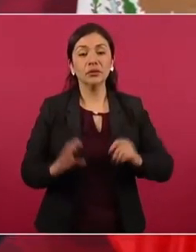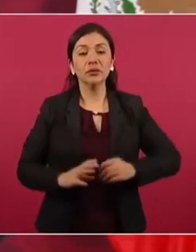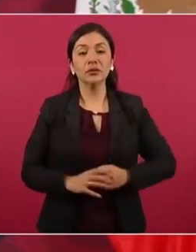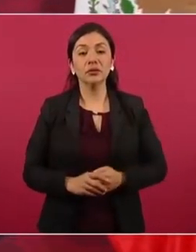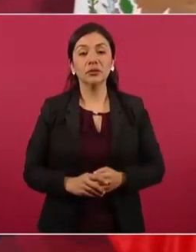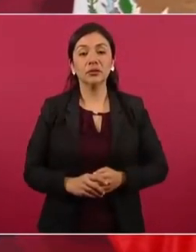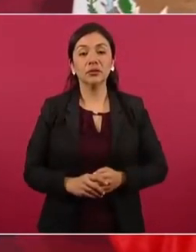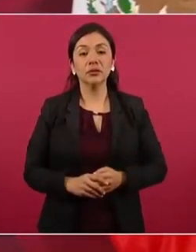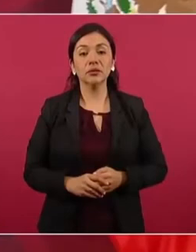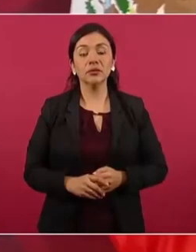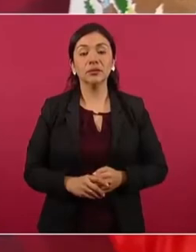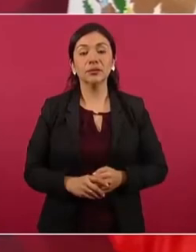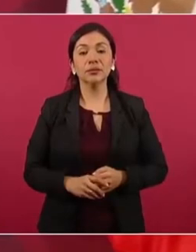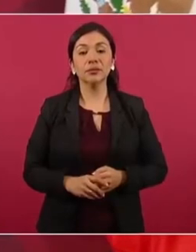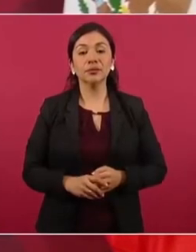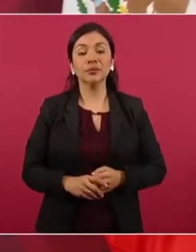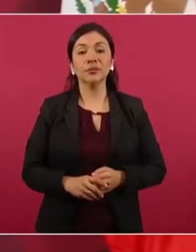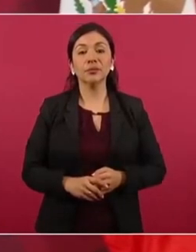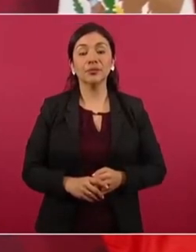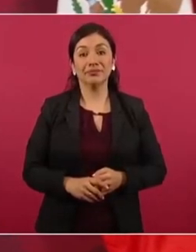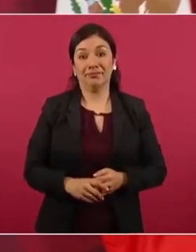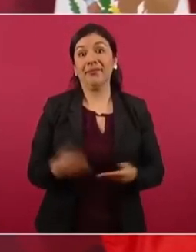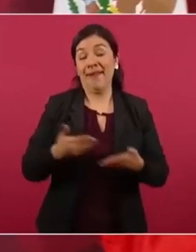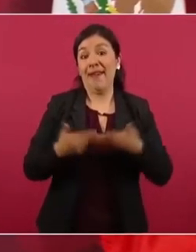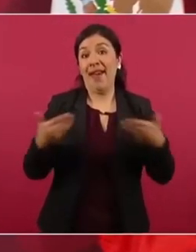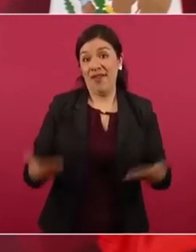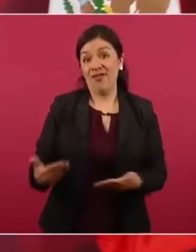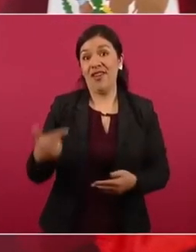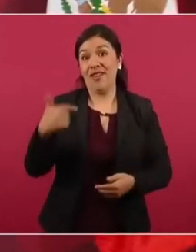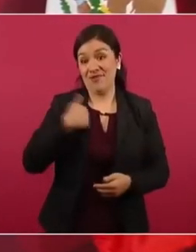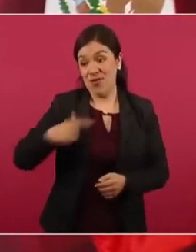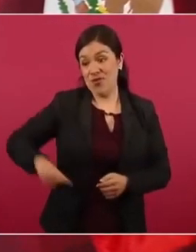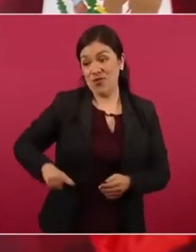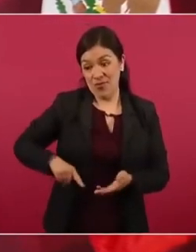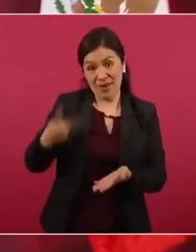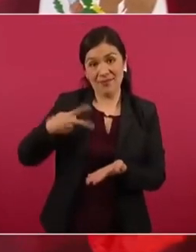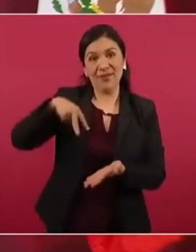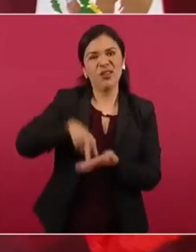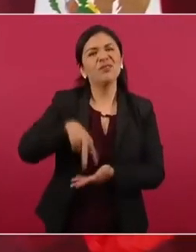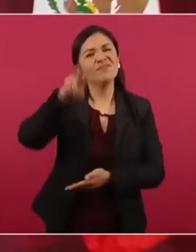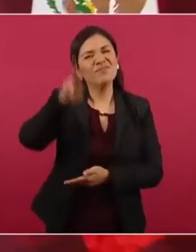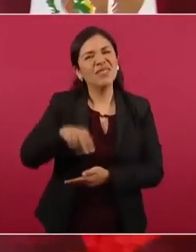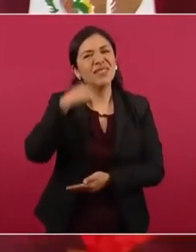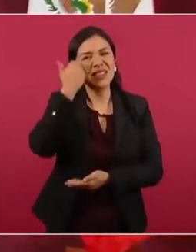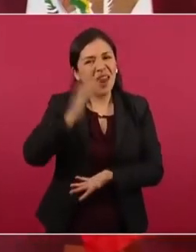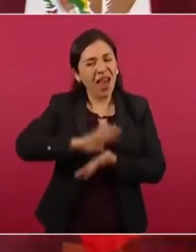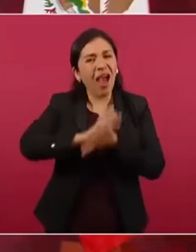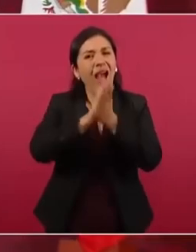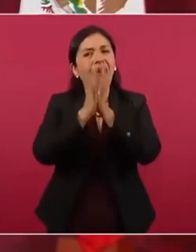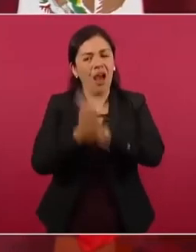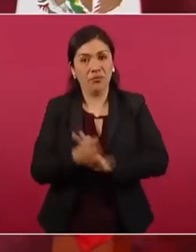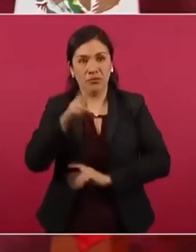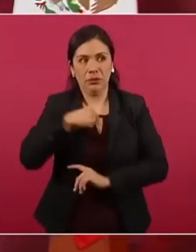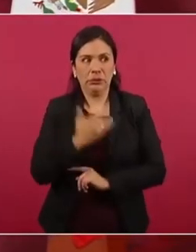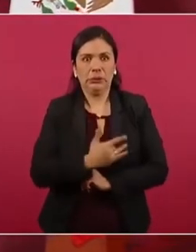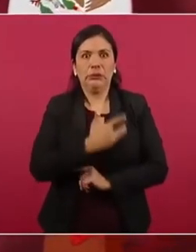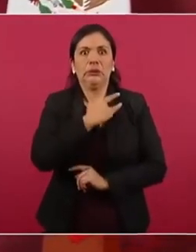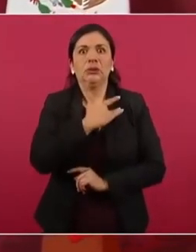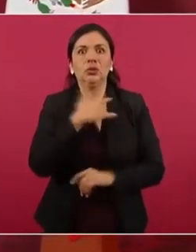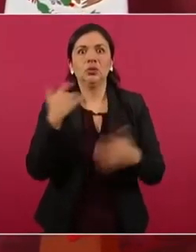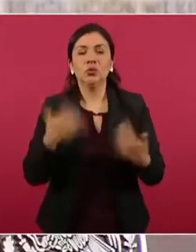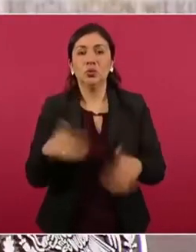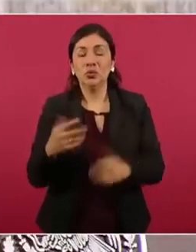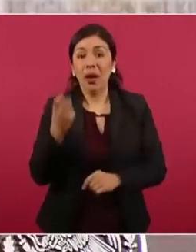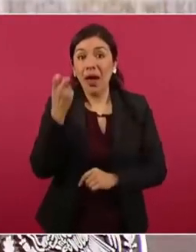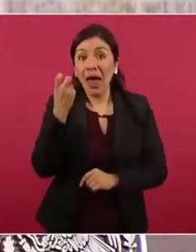Y nosotros lo que queremos es una transformación porque sentimos que eso